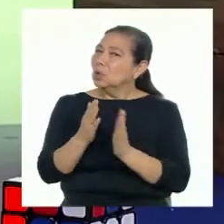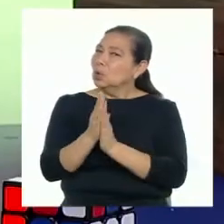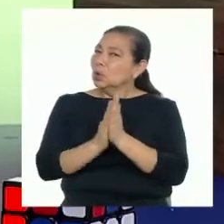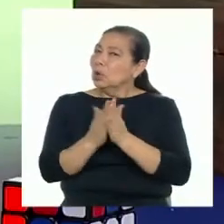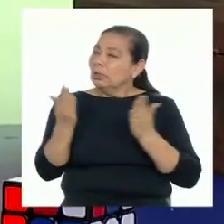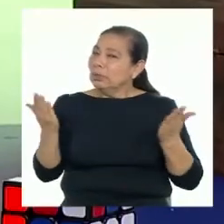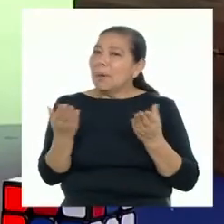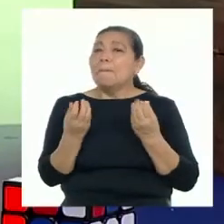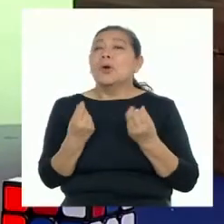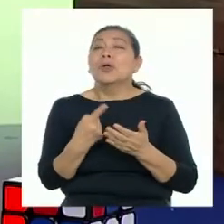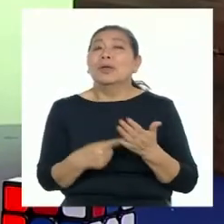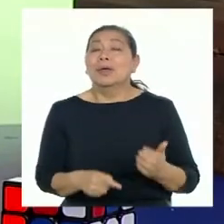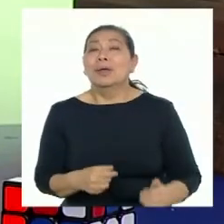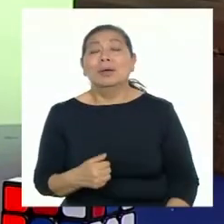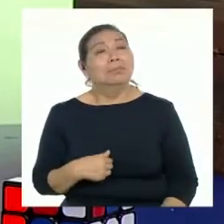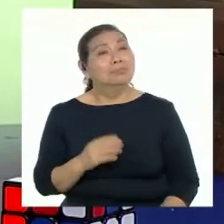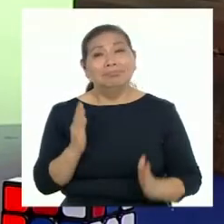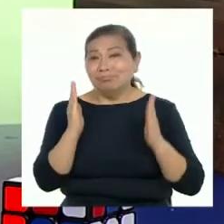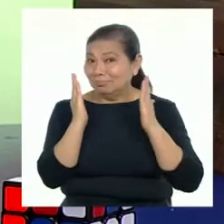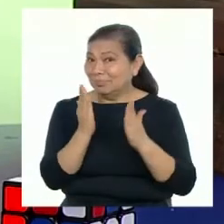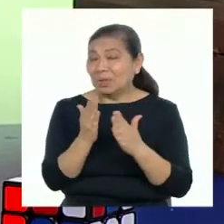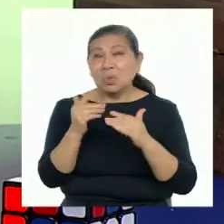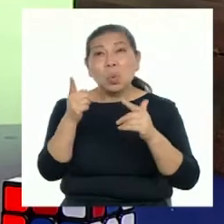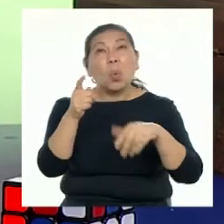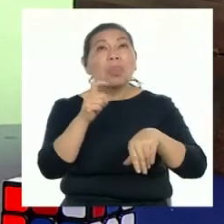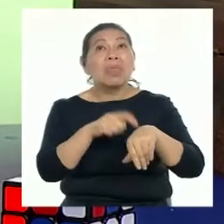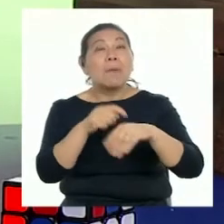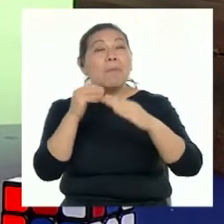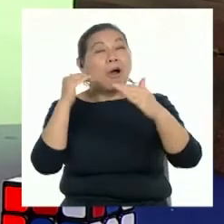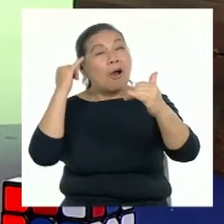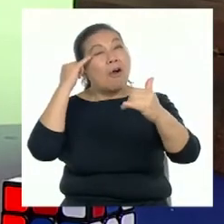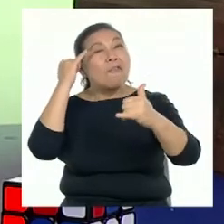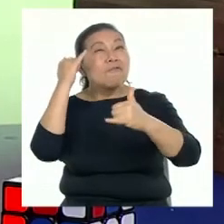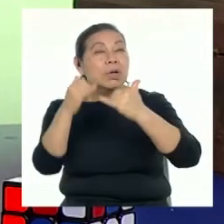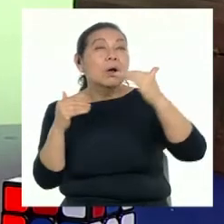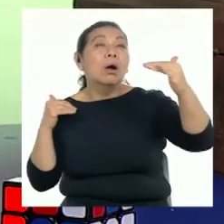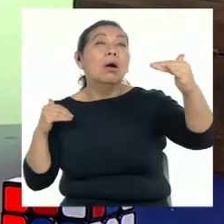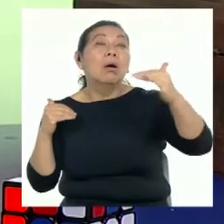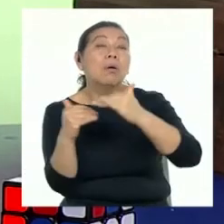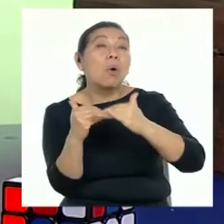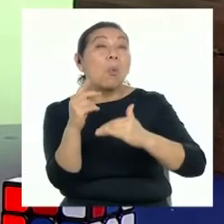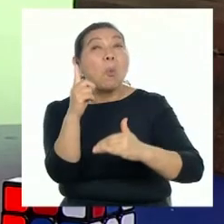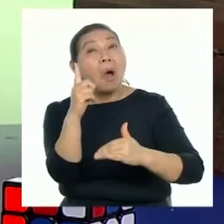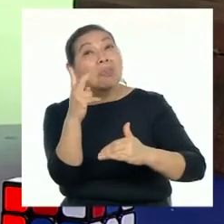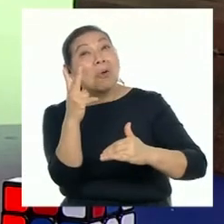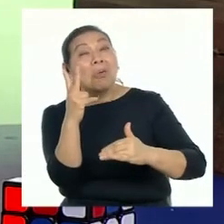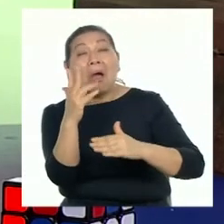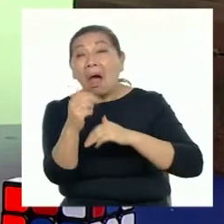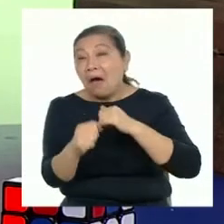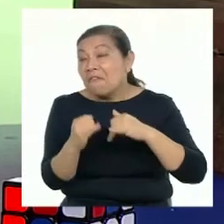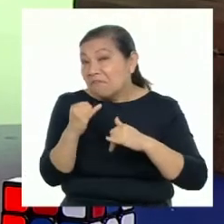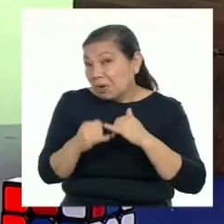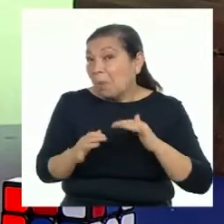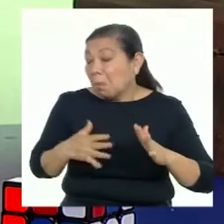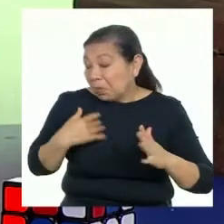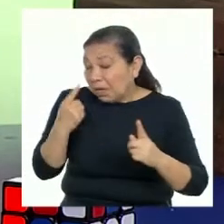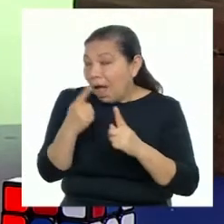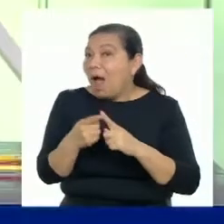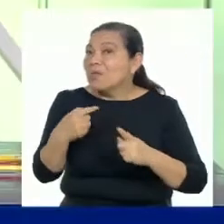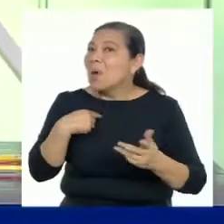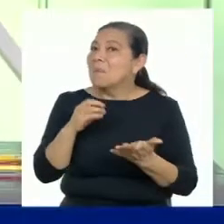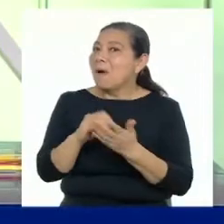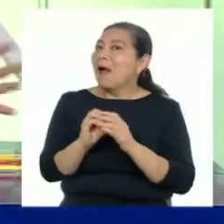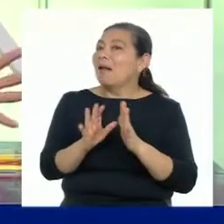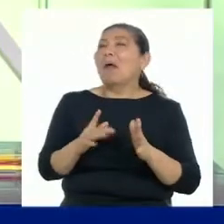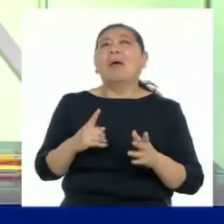Porque si no ponemos una fecha límite, podemos prolongarlas mucho tiempo y es posible que nunca las concretemos.